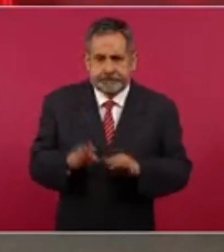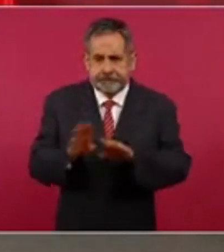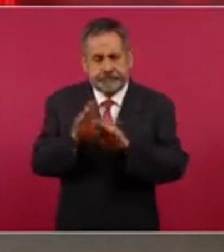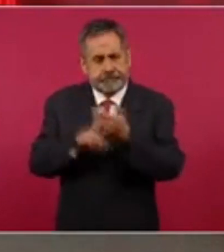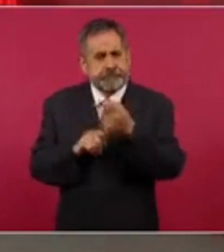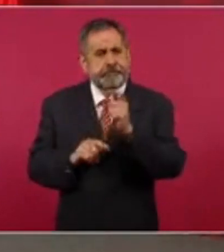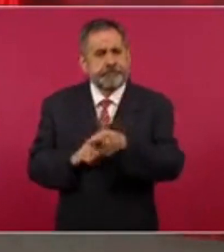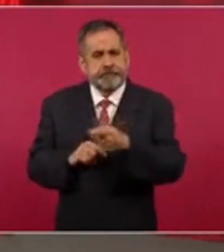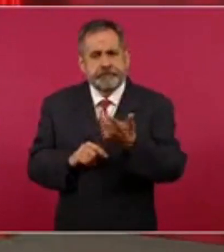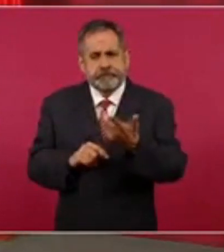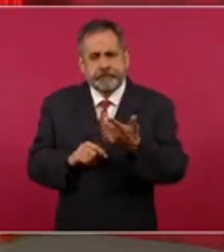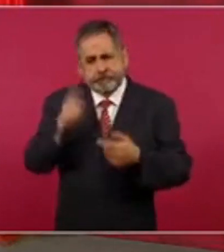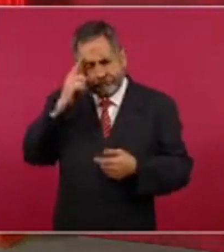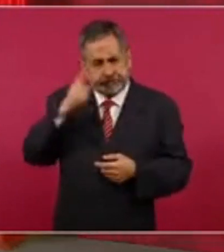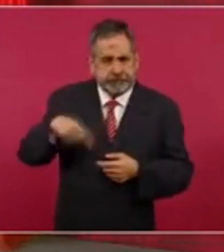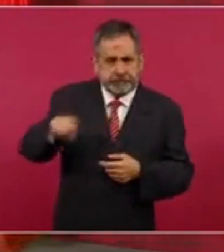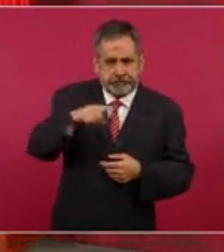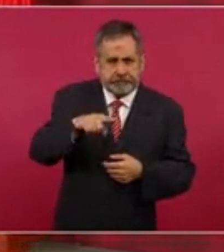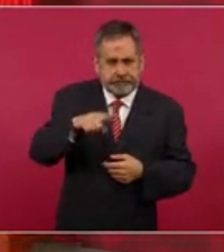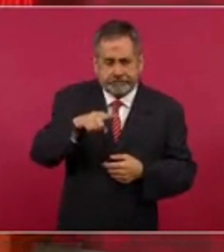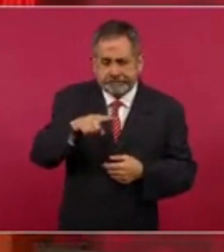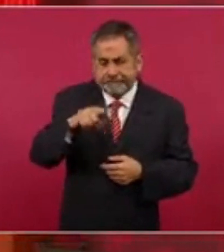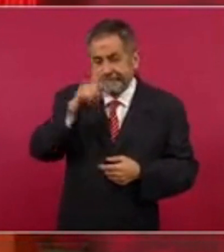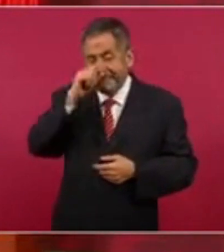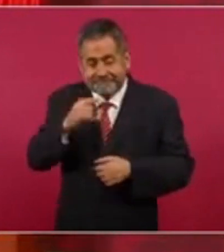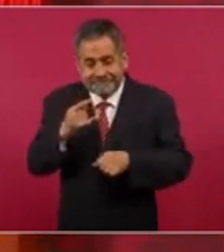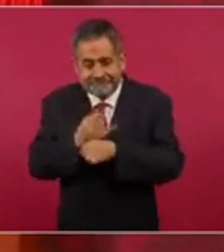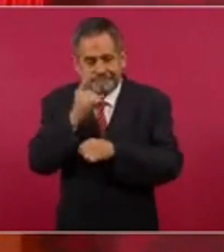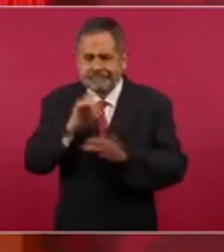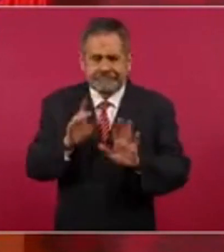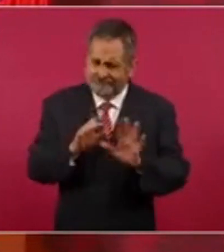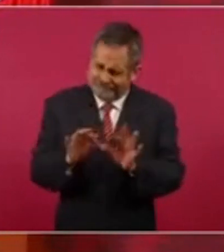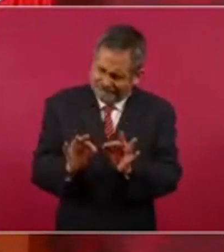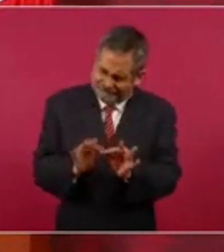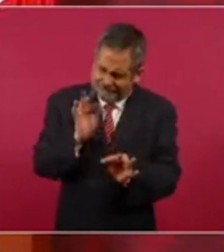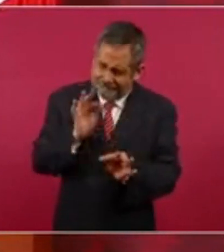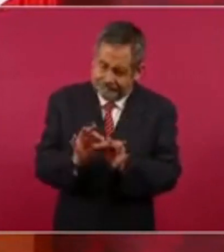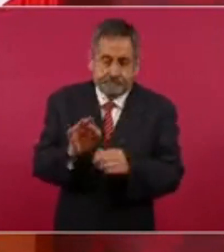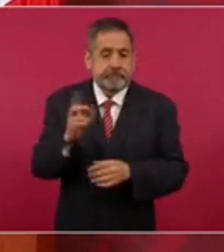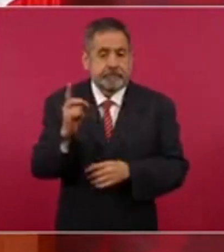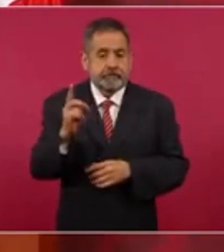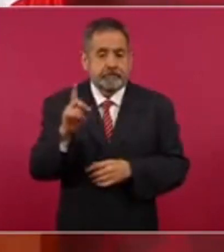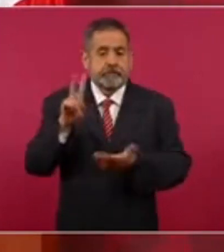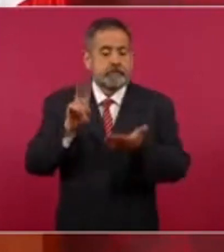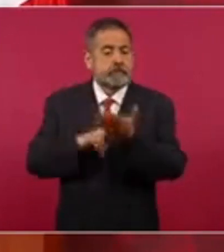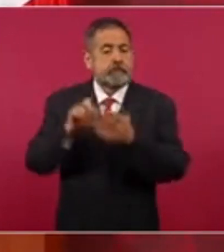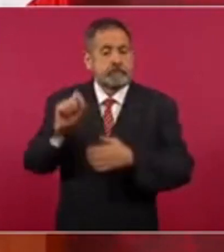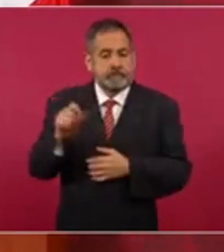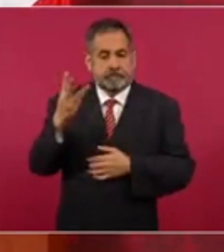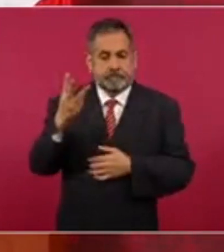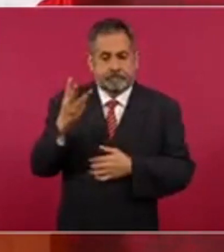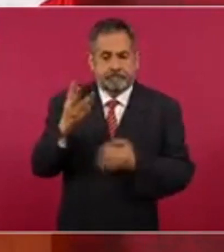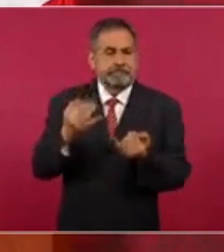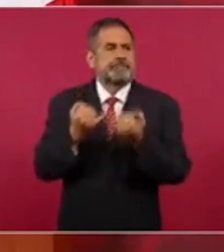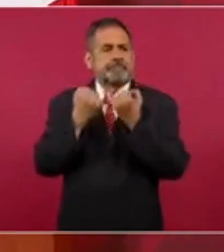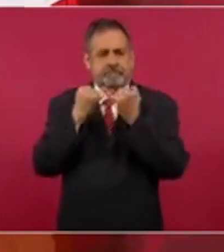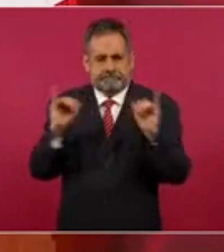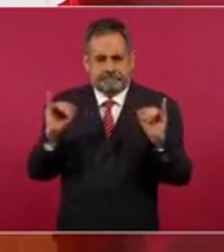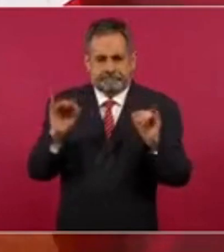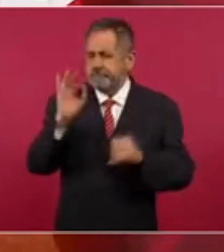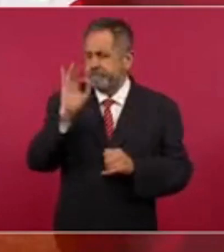fallemos y en diciembre del 23 estemos inaugurando